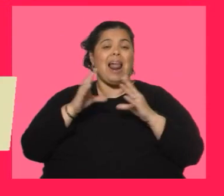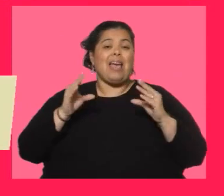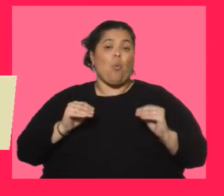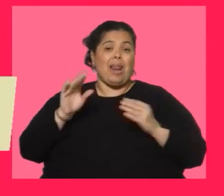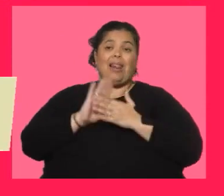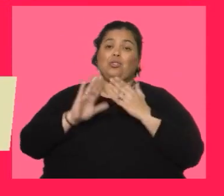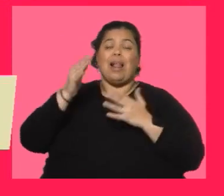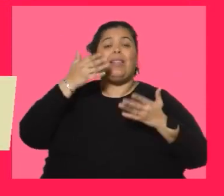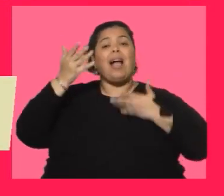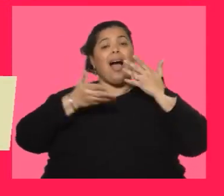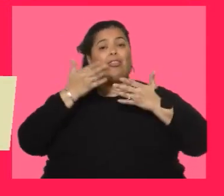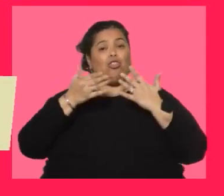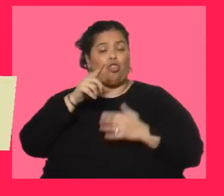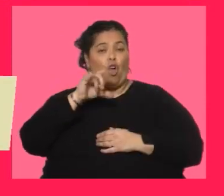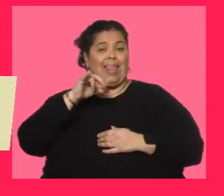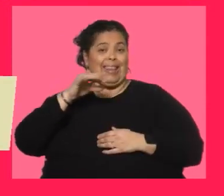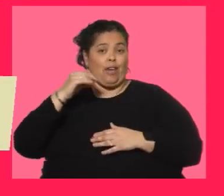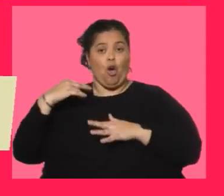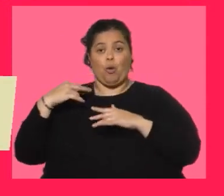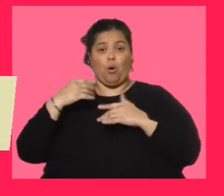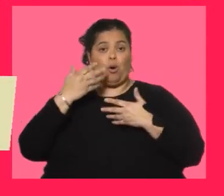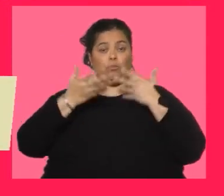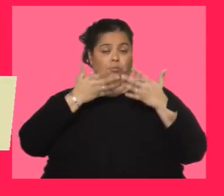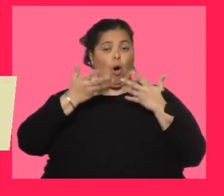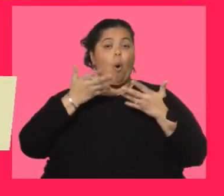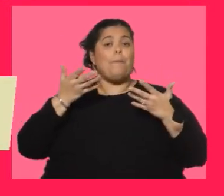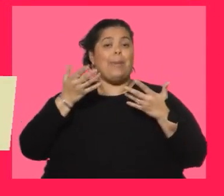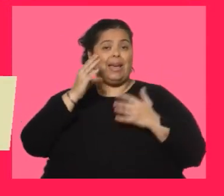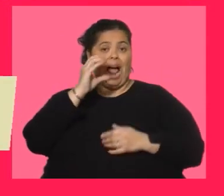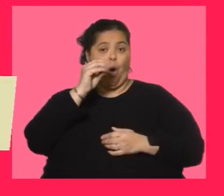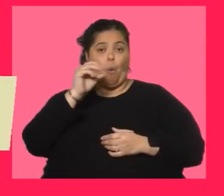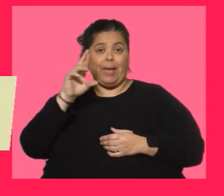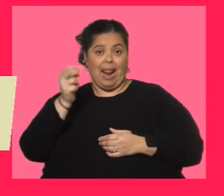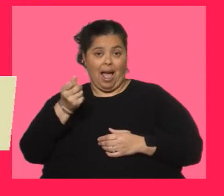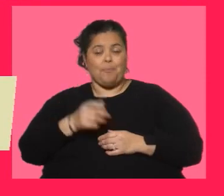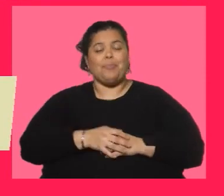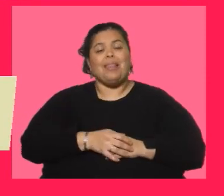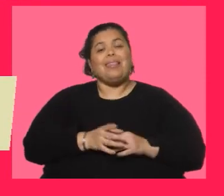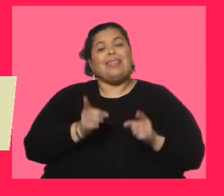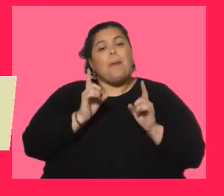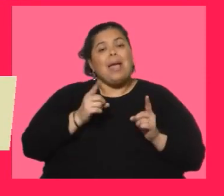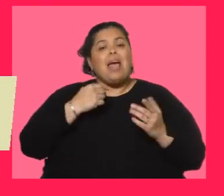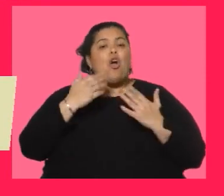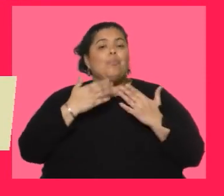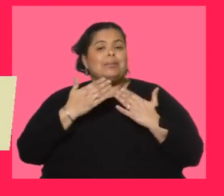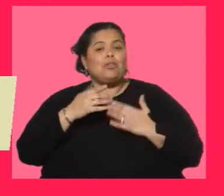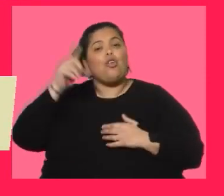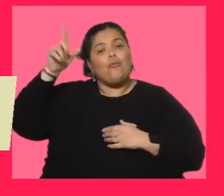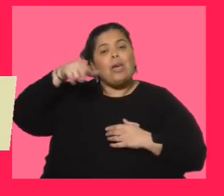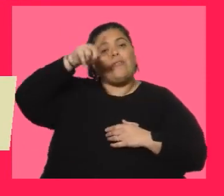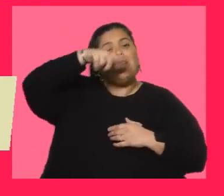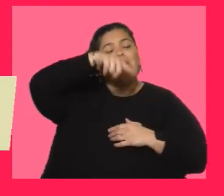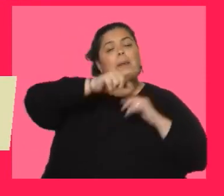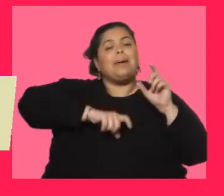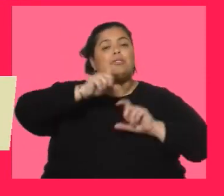tener además un conversatorio porque vienen managers de agencias de representantes de